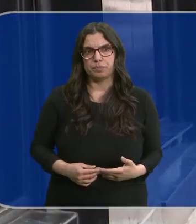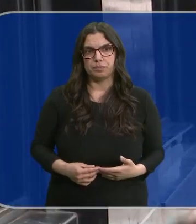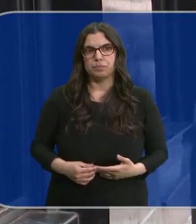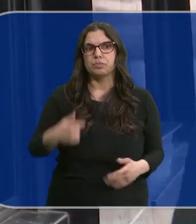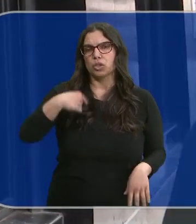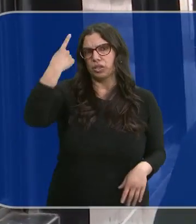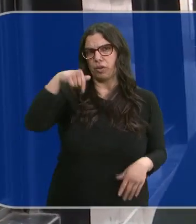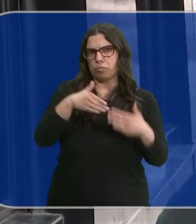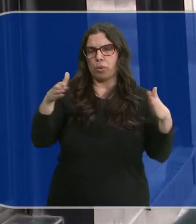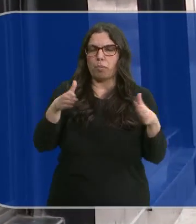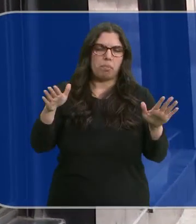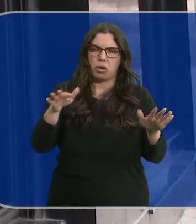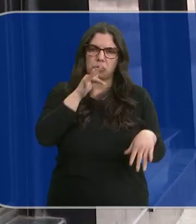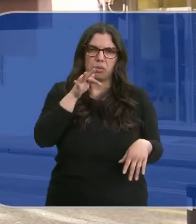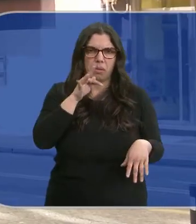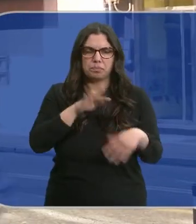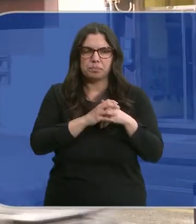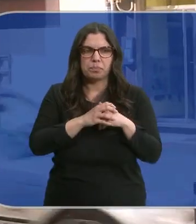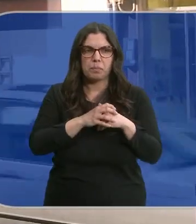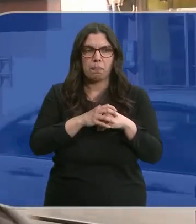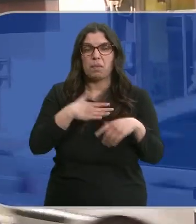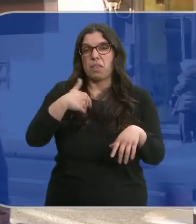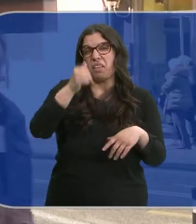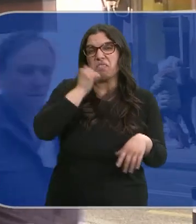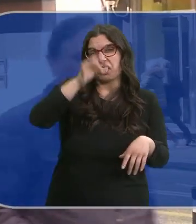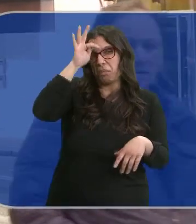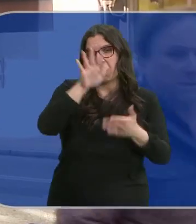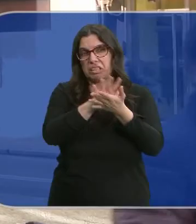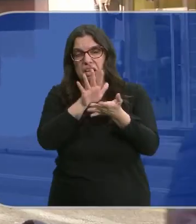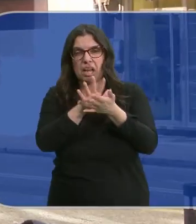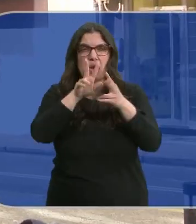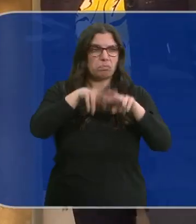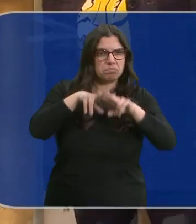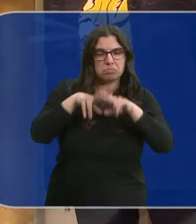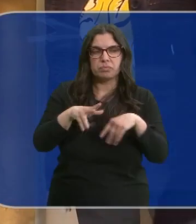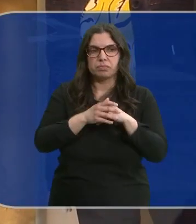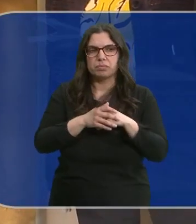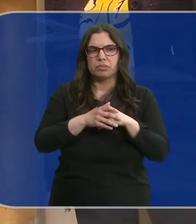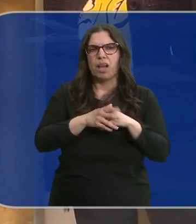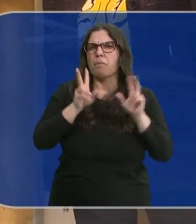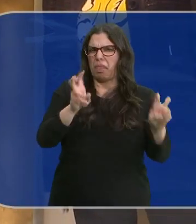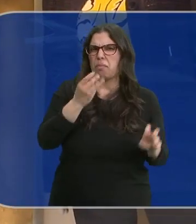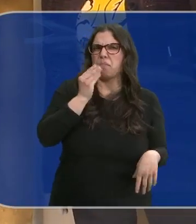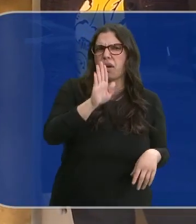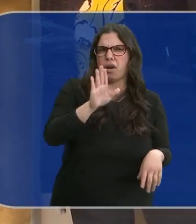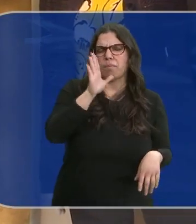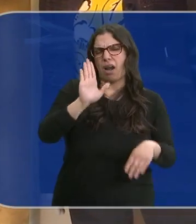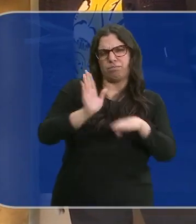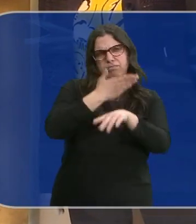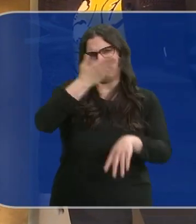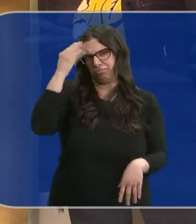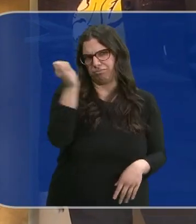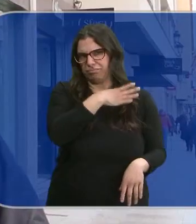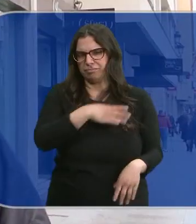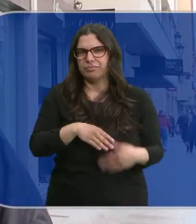Sí sabía que se abría hoy, pero todavía no he mirado. No, a lo mejor el fin de semana, que estás en casa más tranquilo. Mejor al principio, porque así ya me lo quito